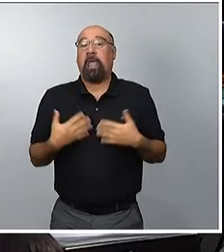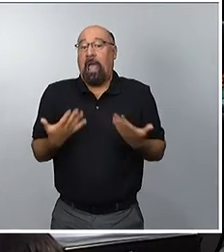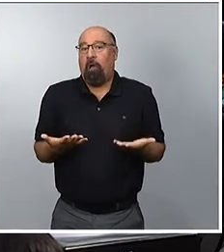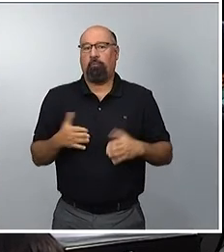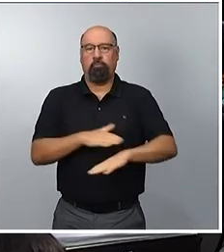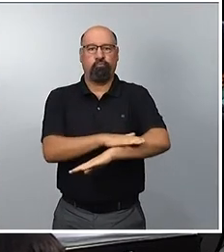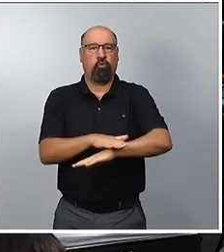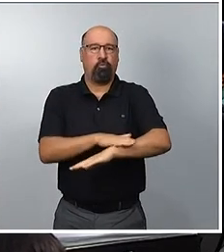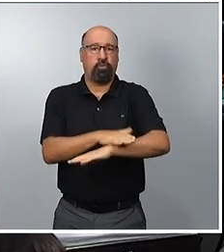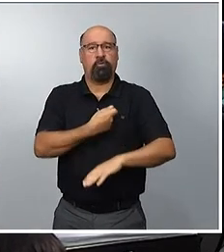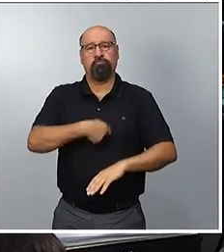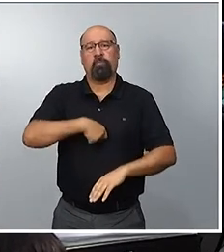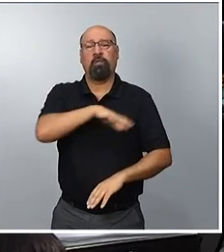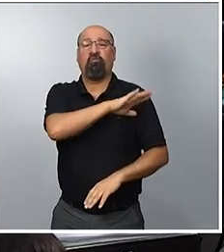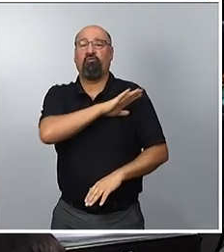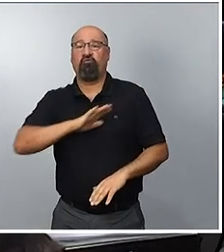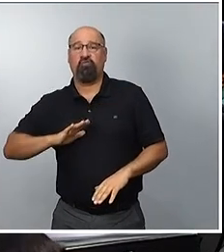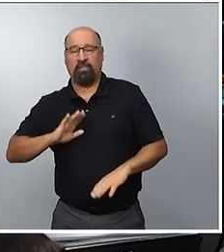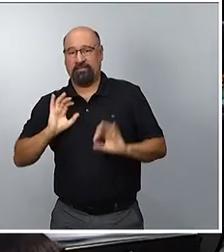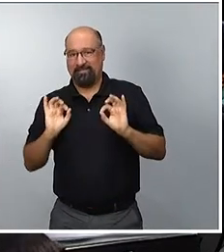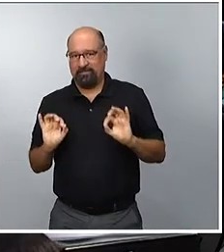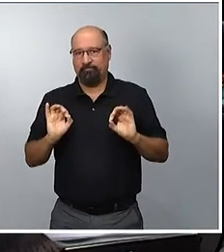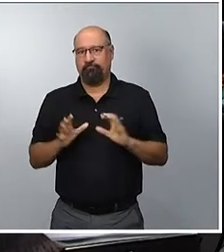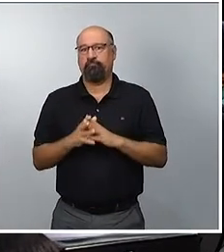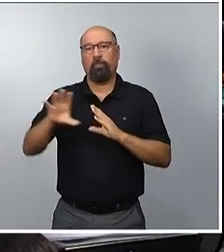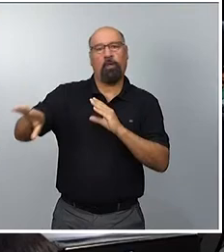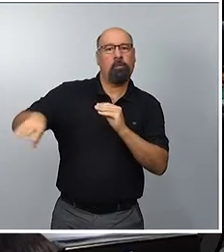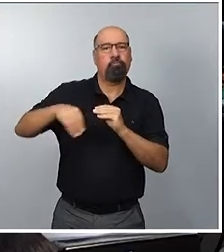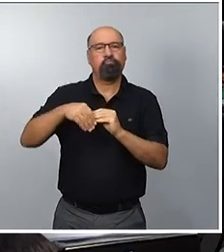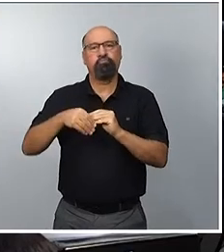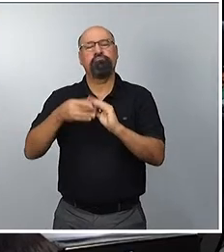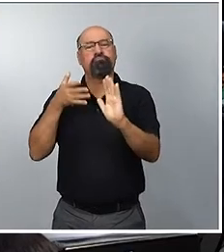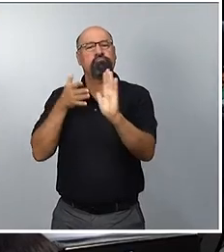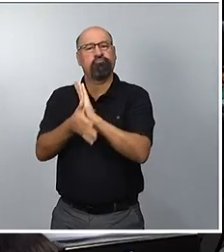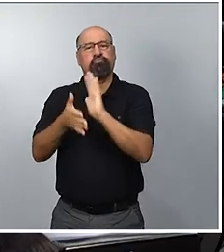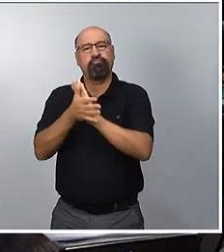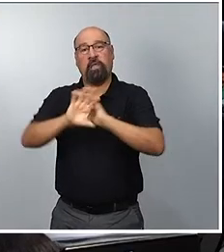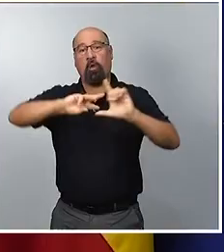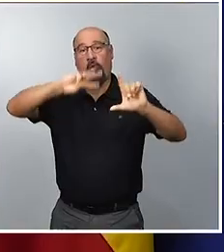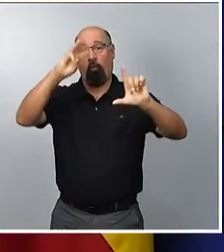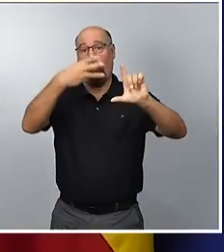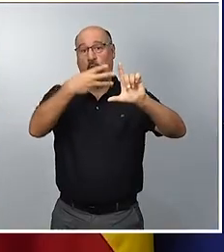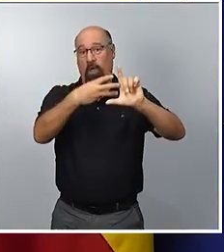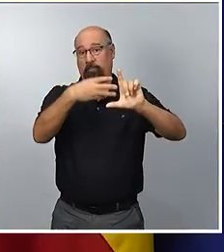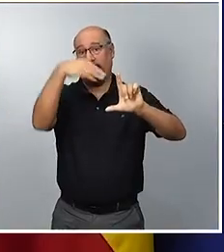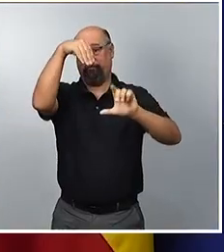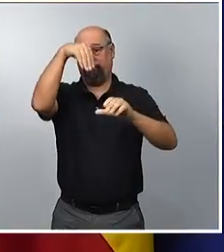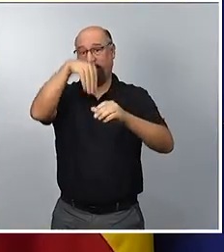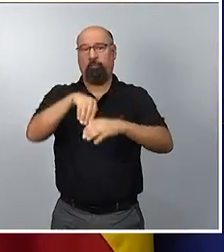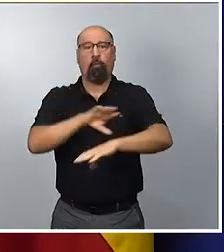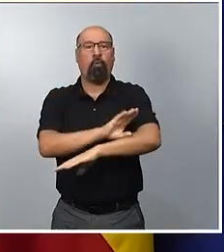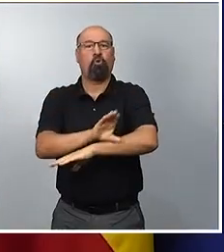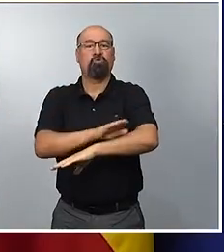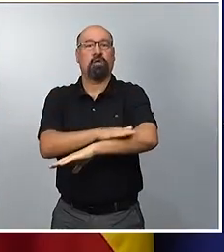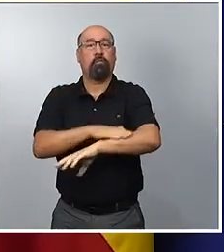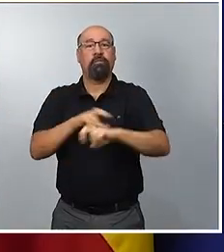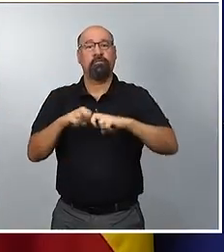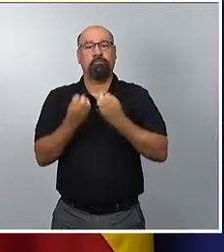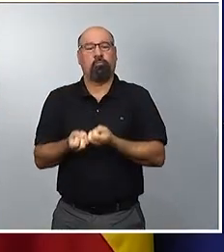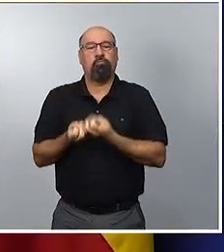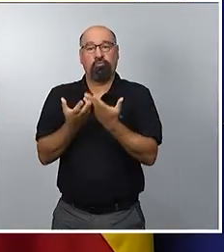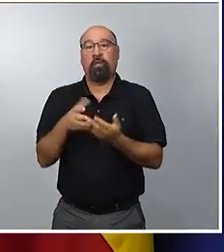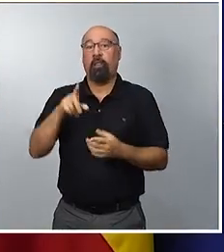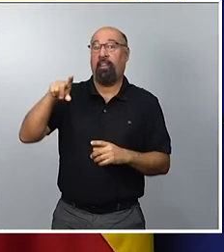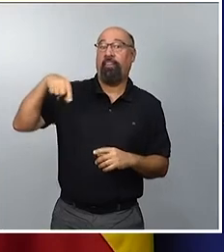funciones a la que antes me refería. Serán completados, como siempre, en esa referencia y, finalmente, estaremos a su disposición para cuantas